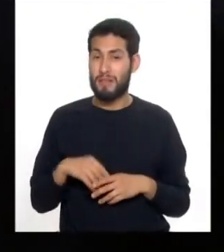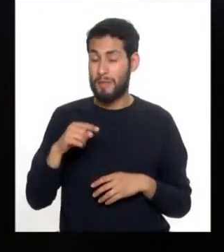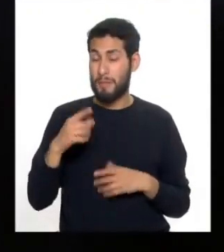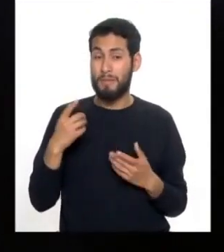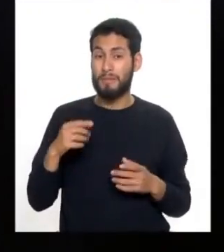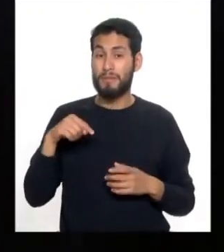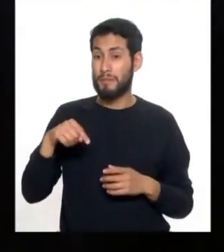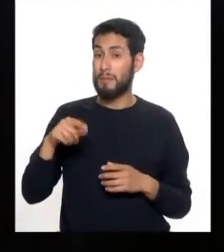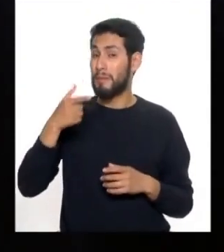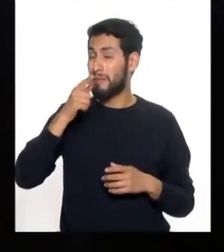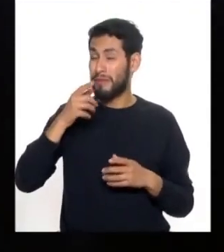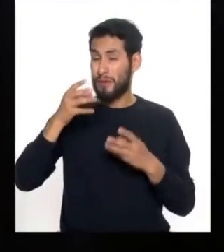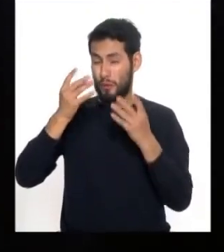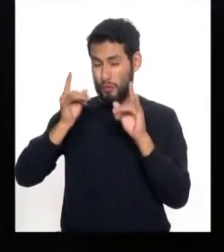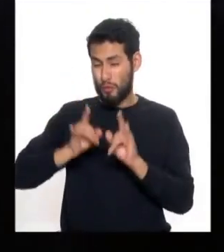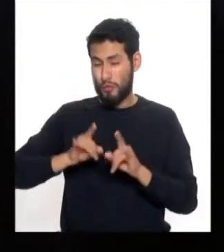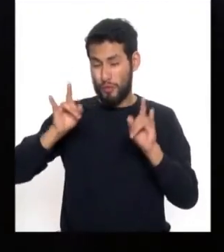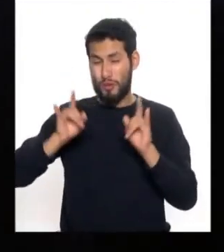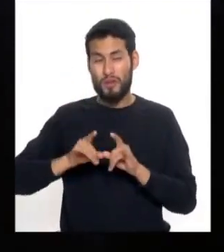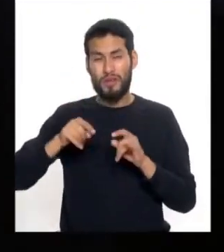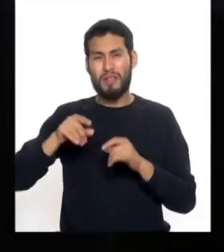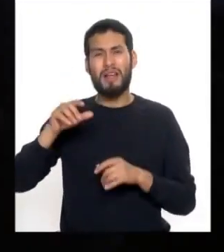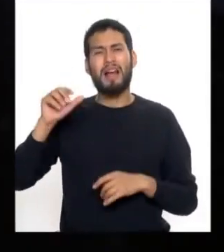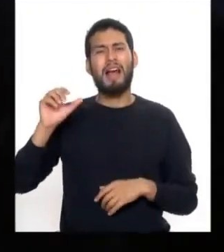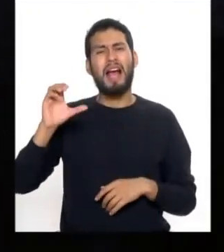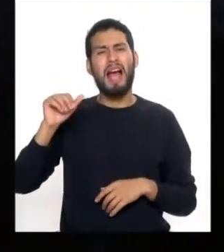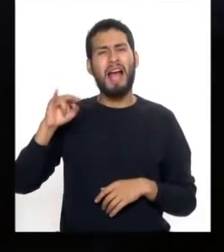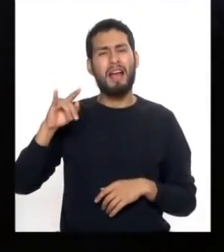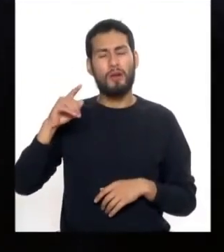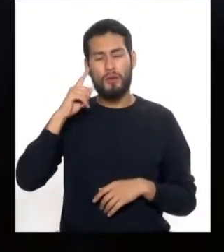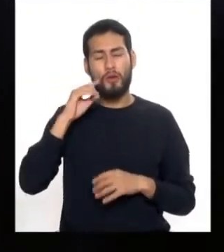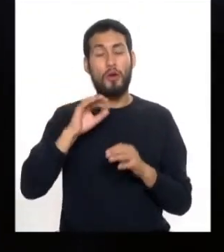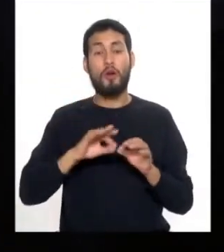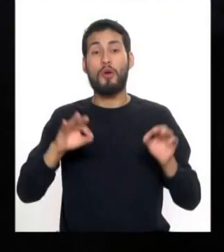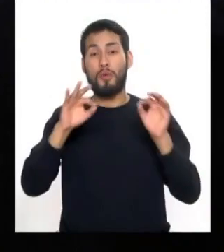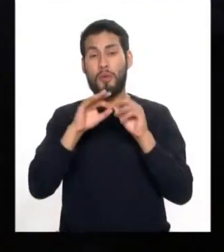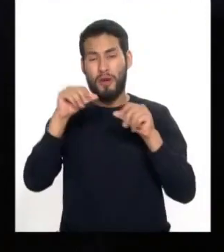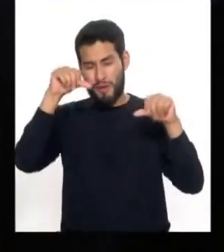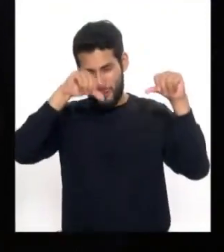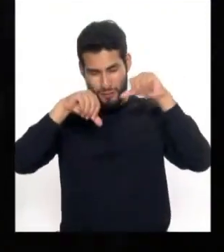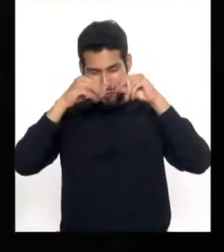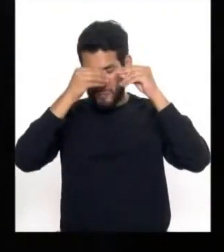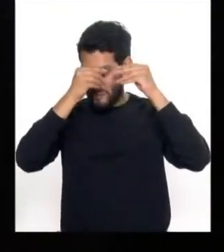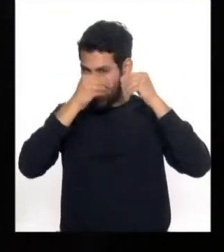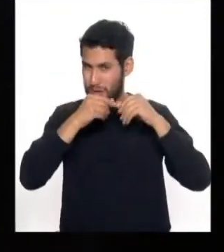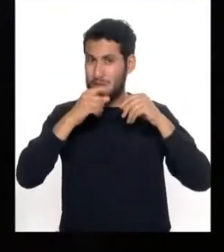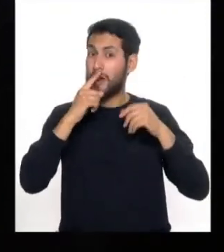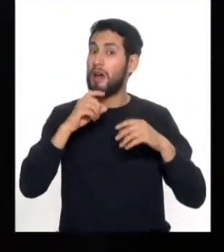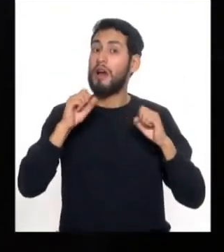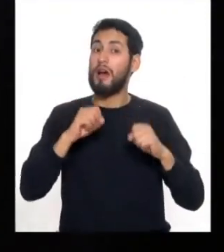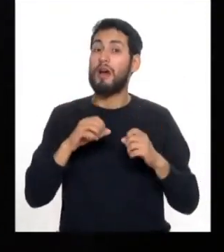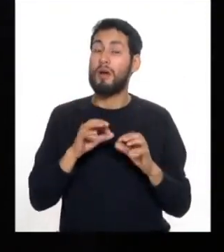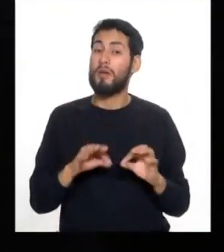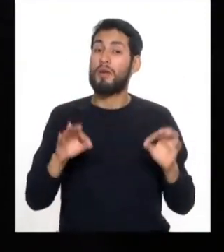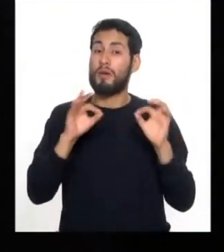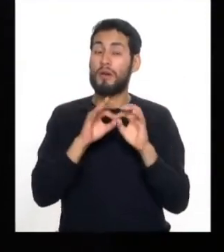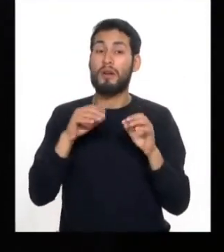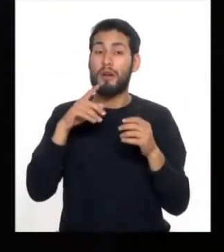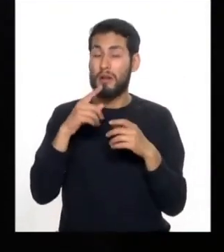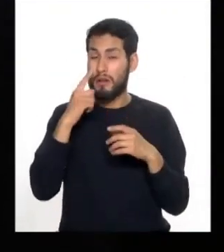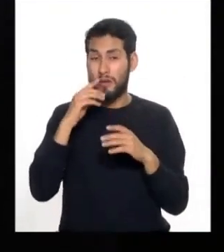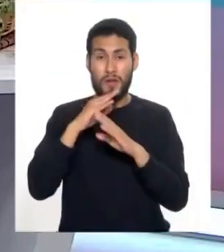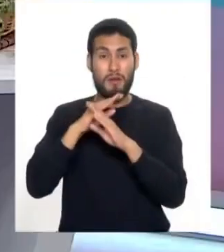extracción con el agua una serie de taninos que son muy importantes también para el efecto antiviral